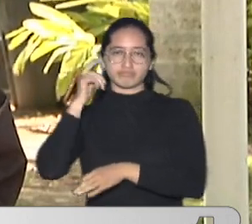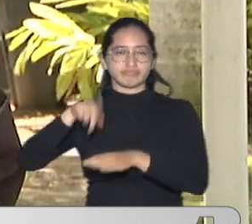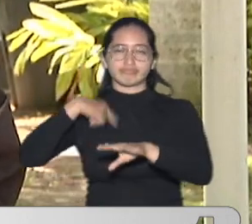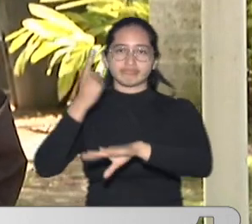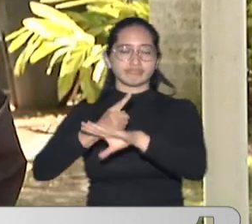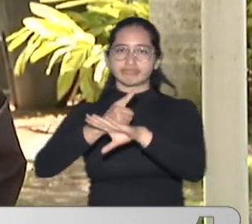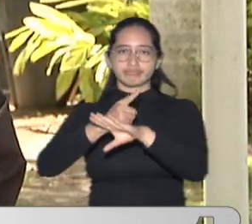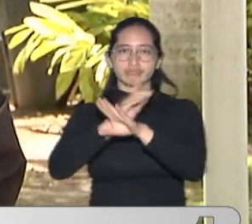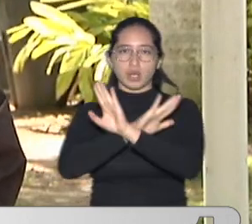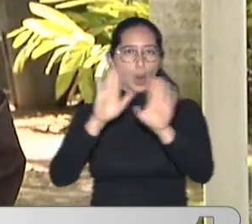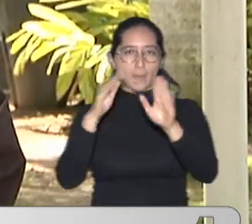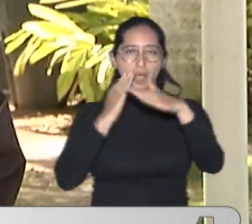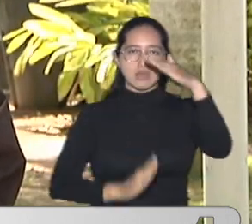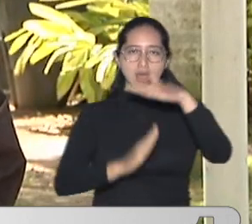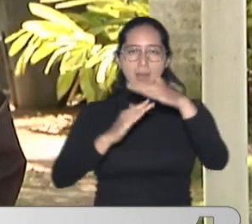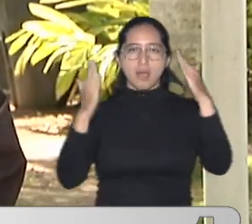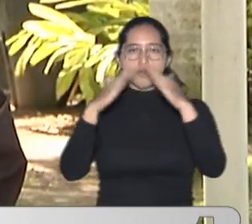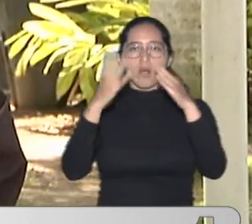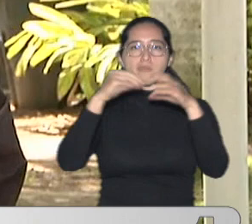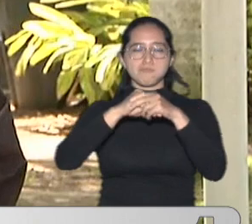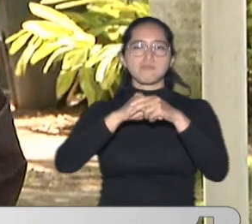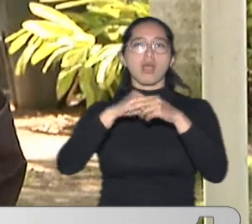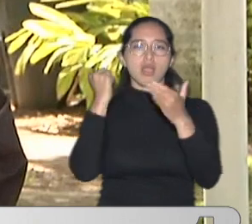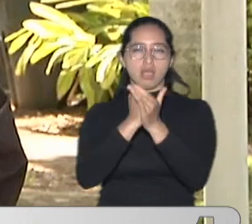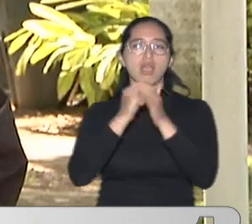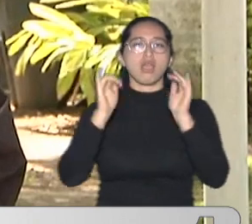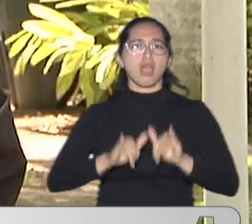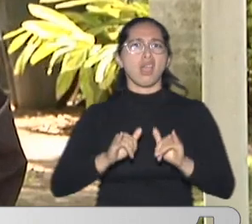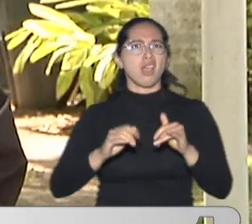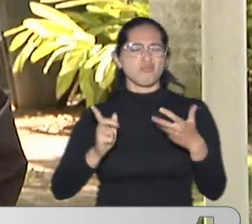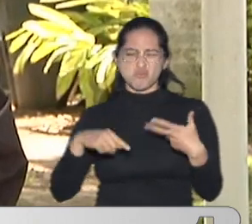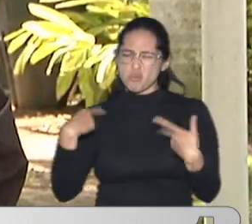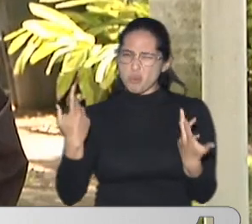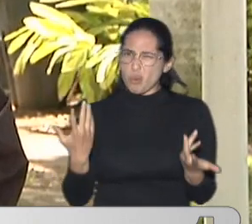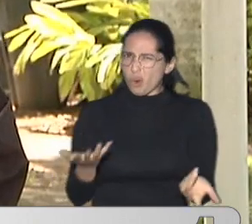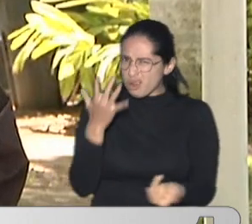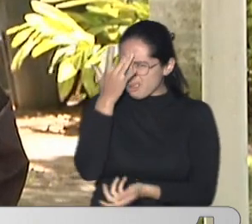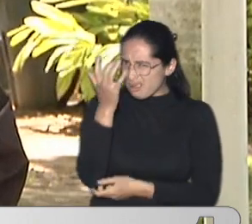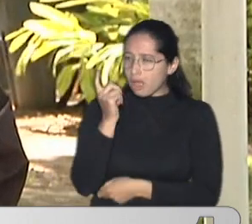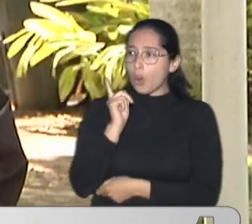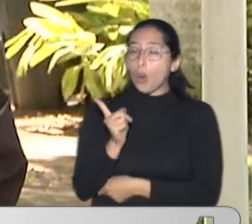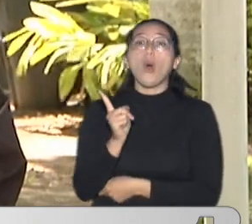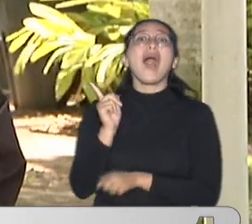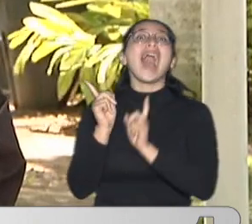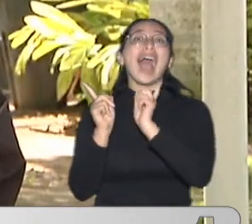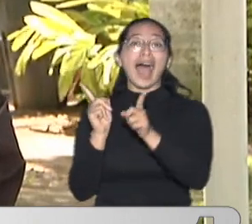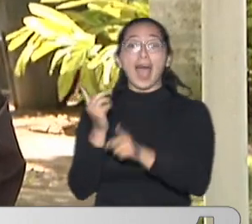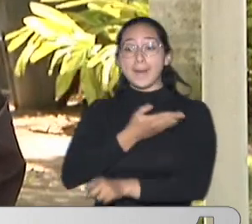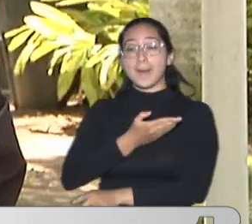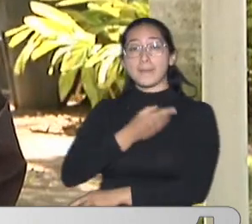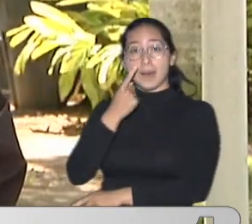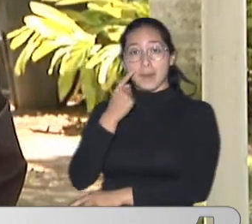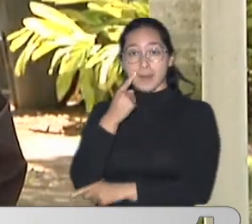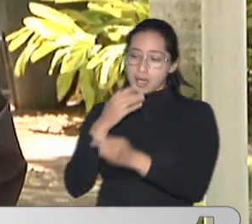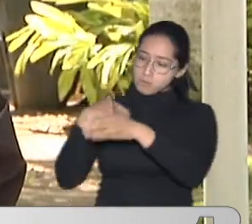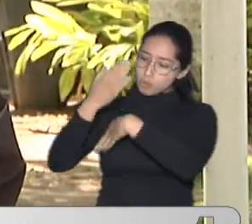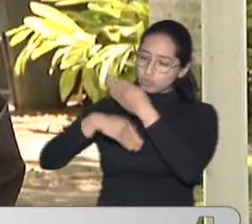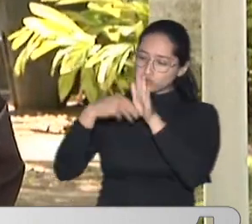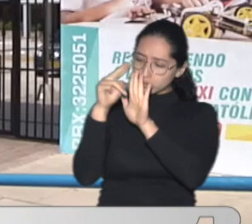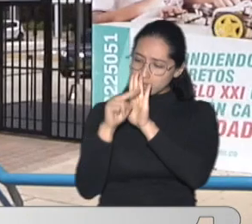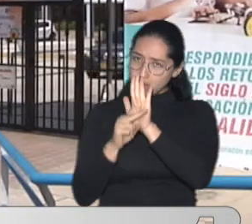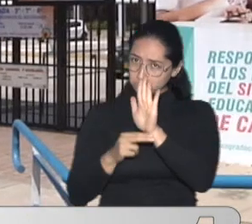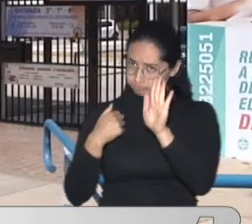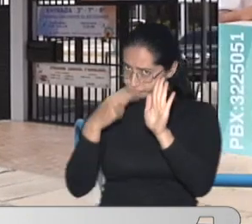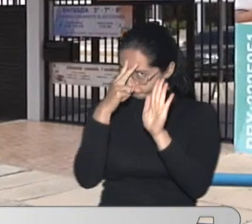De iniciar Un proceso De alternancia La medida se adopta Porque los padres De familia Incumplieron El proceso De protocolo